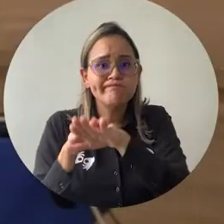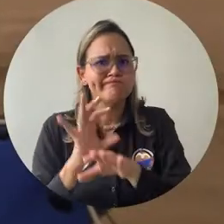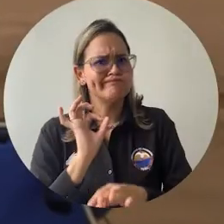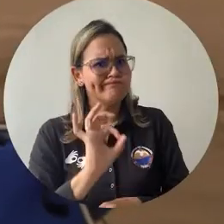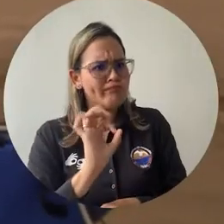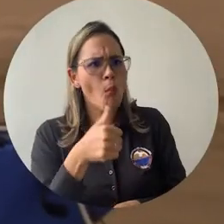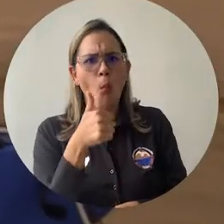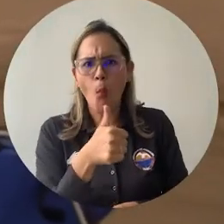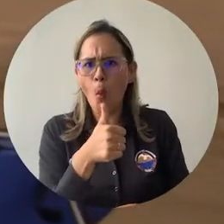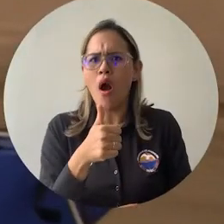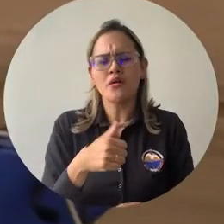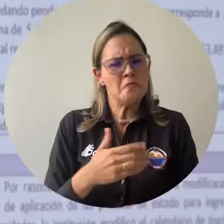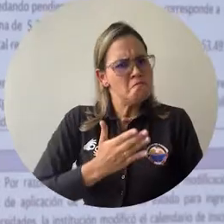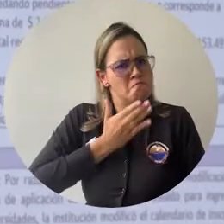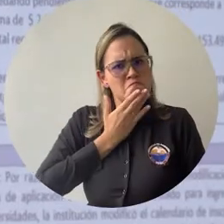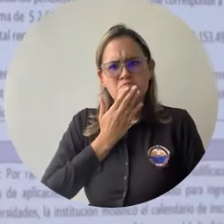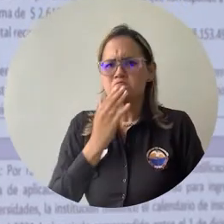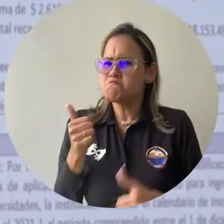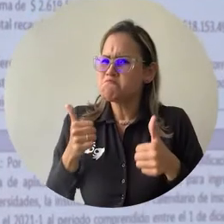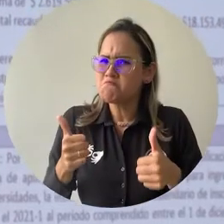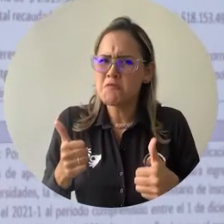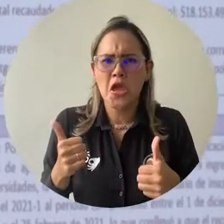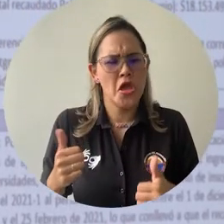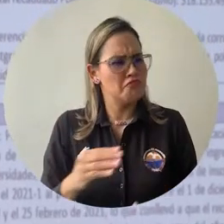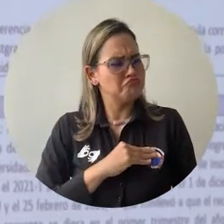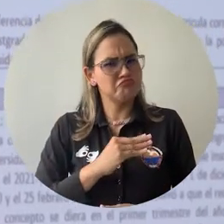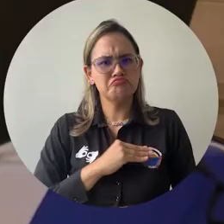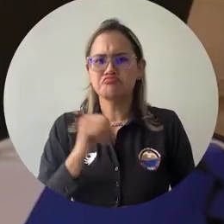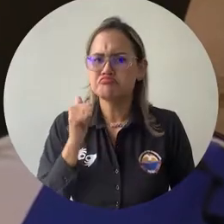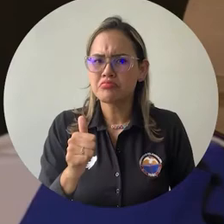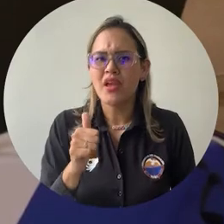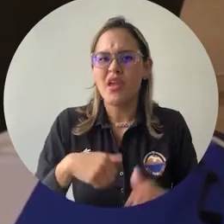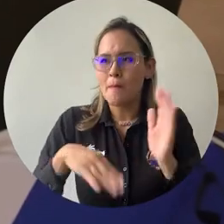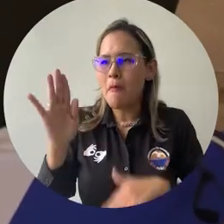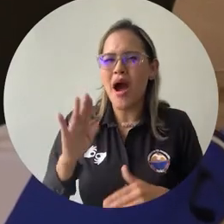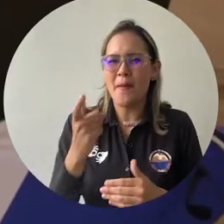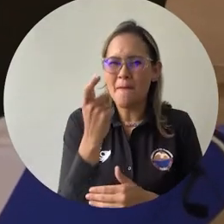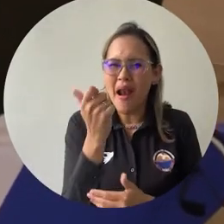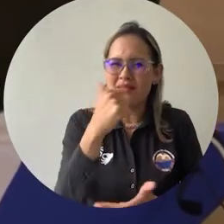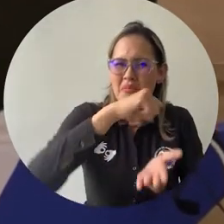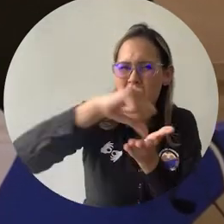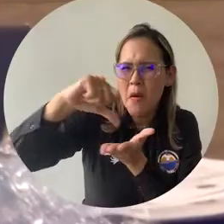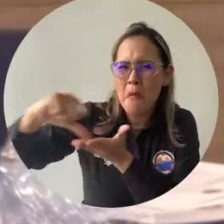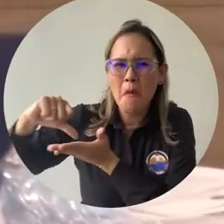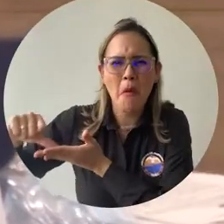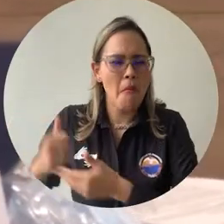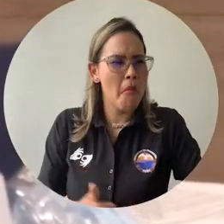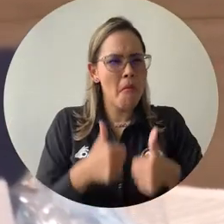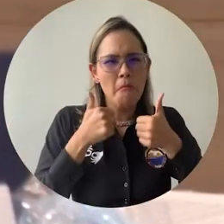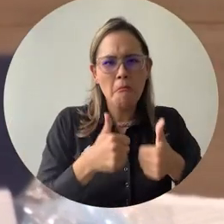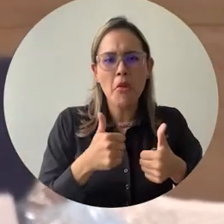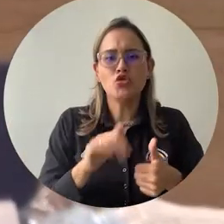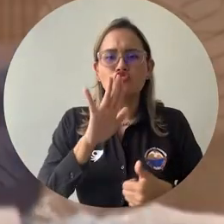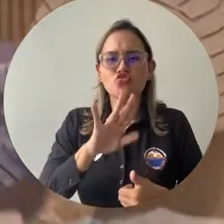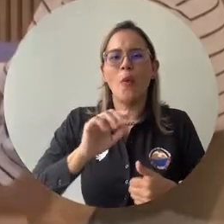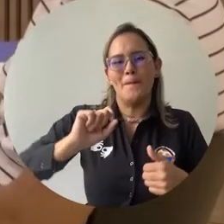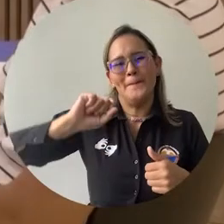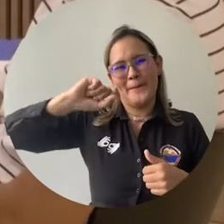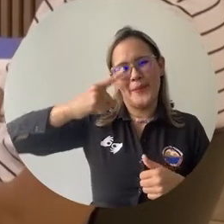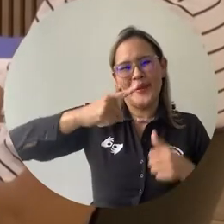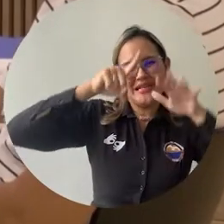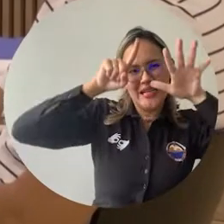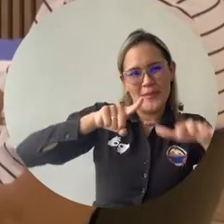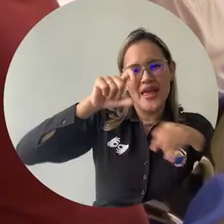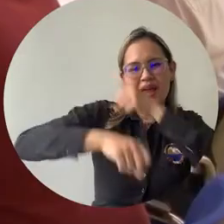mostraron satisfechos con el adecuado manejo de los recursos públicos, evidenciadas en las cifras de la ejecución del presupuesto de la universidad en la